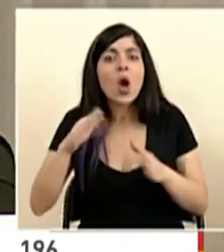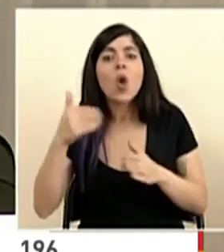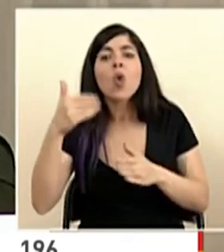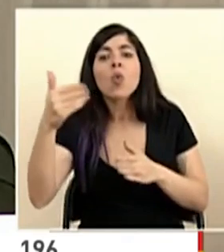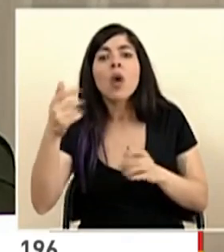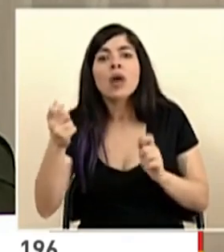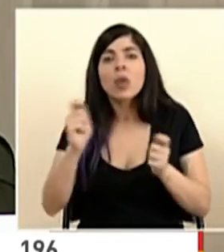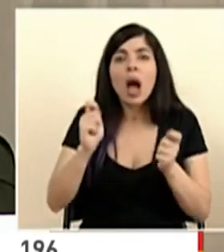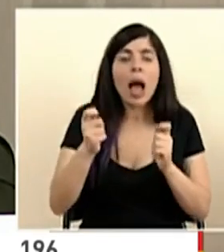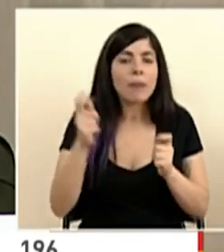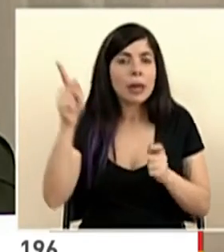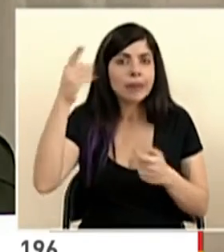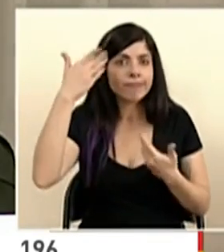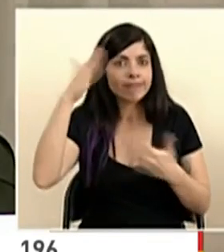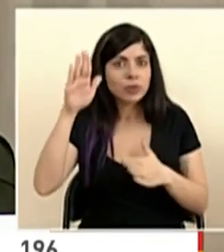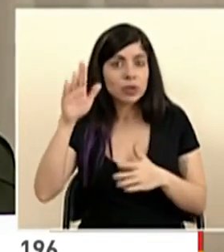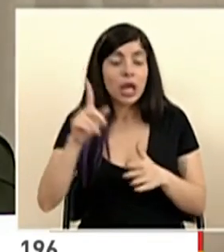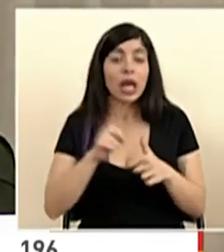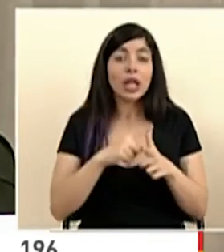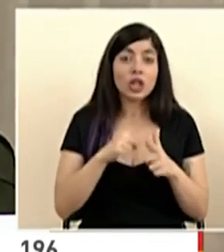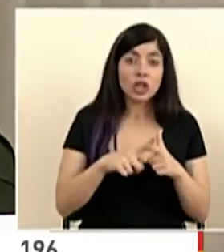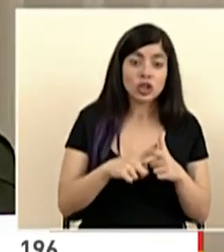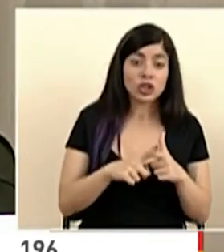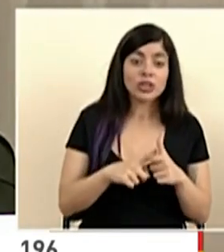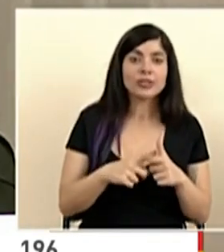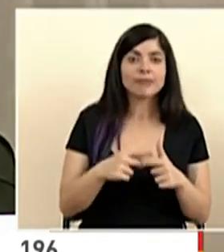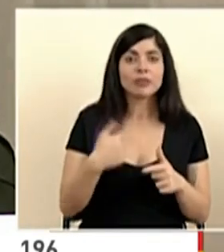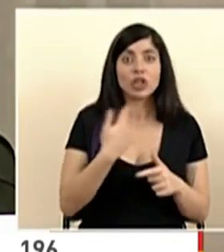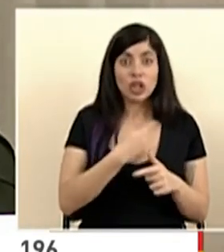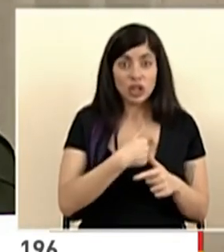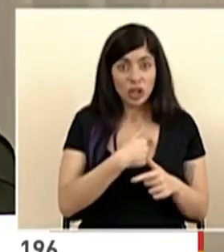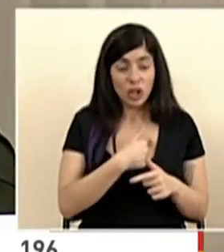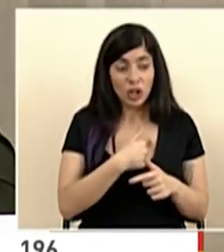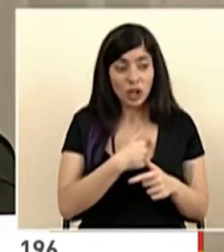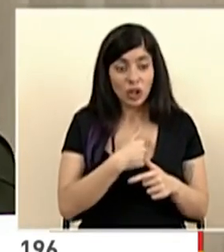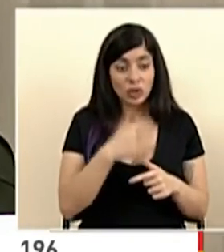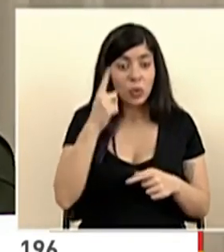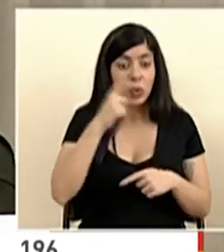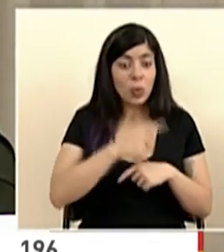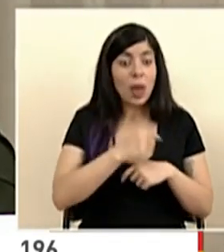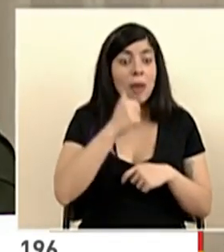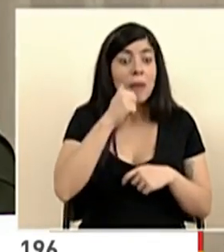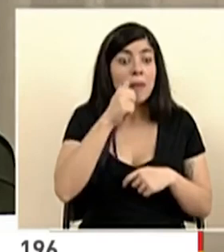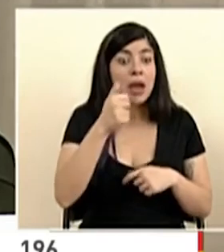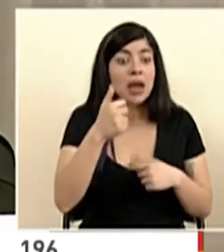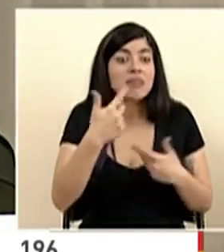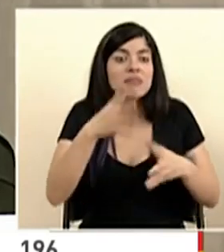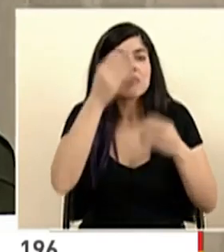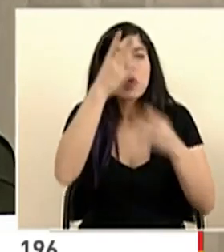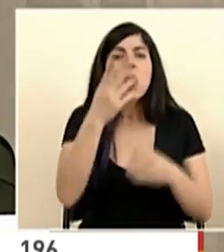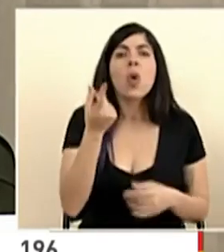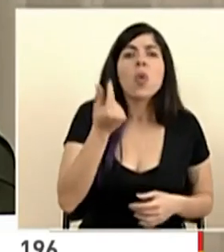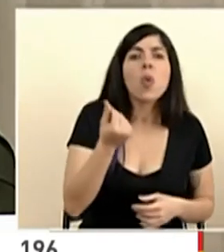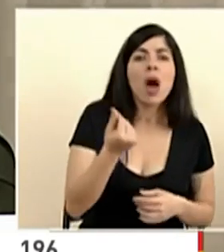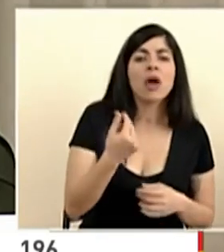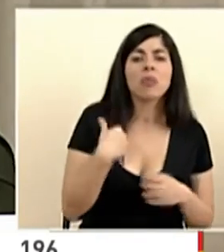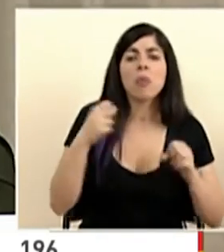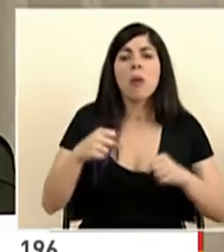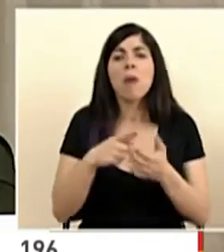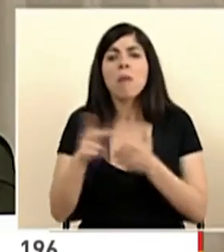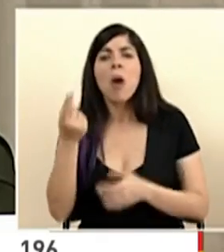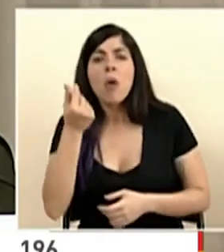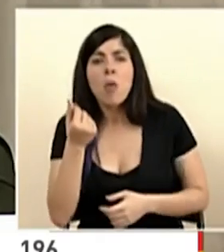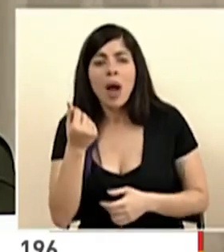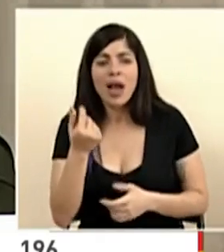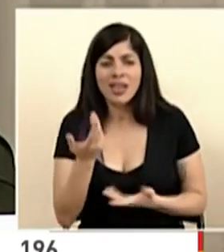cambiará esa situación entonces adelantar de la noche a la mañana cuál será ese monto cuál será esa capacidad de pago